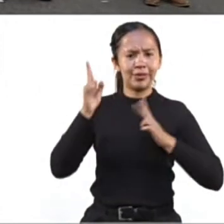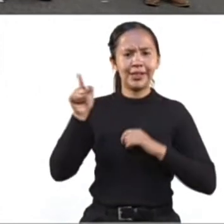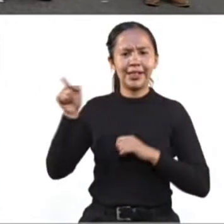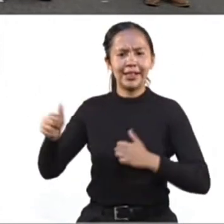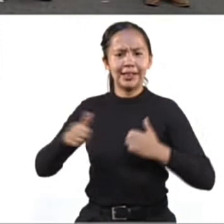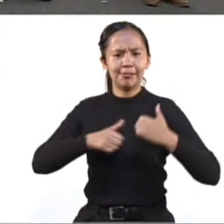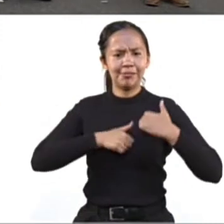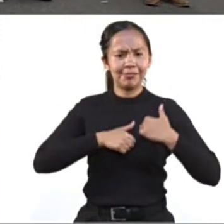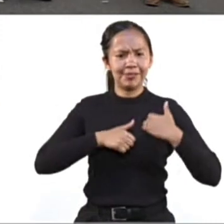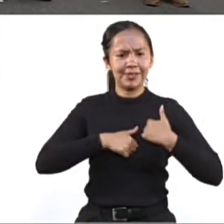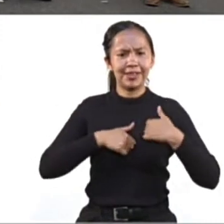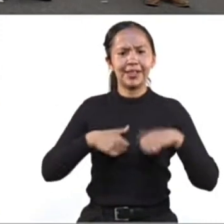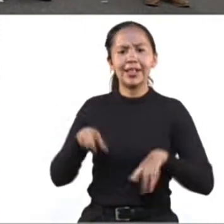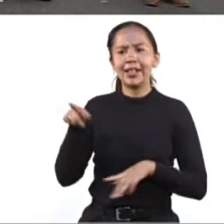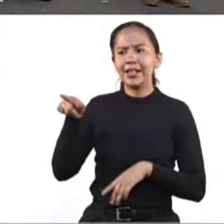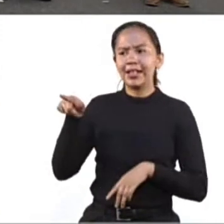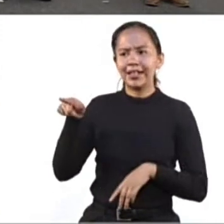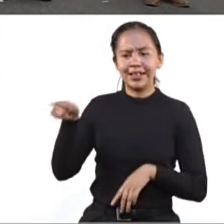conectada